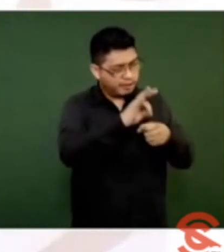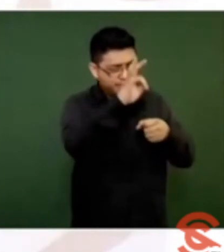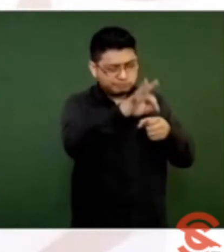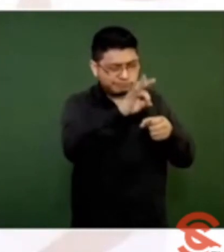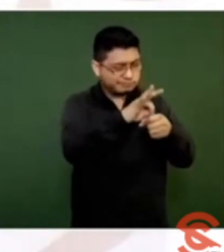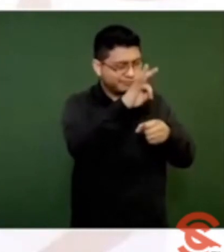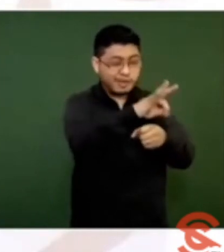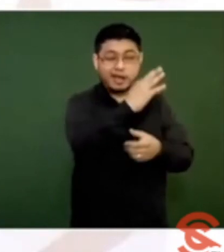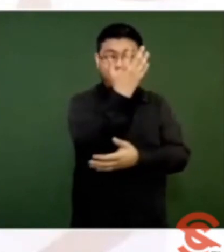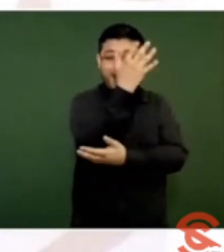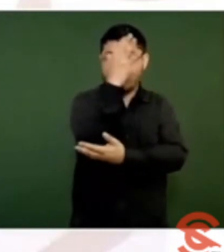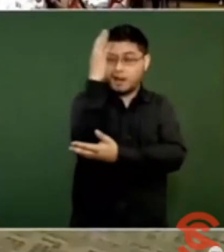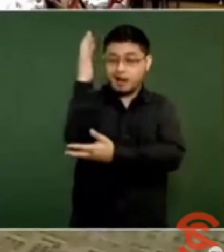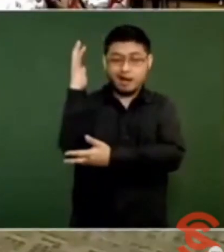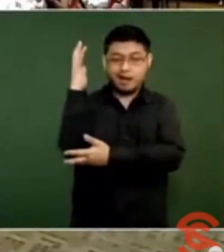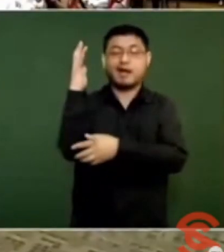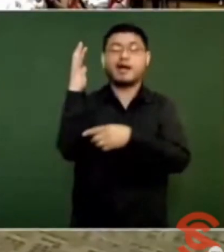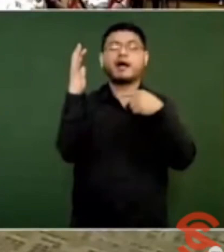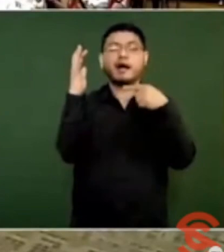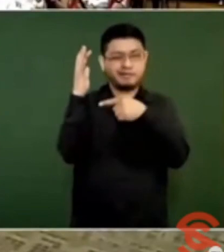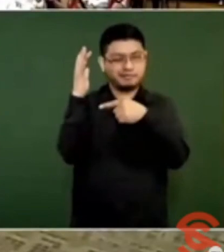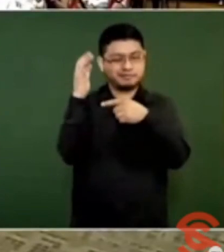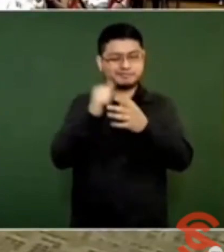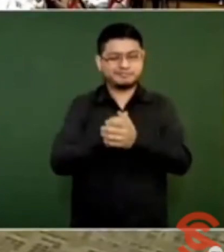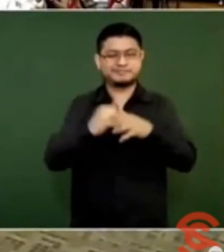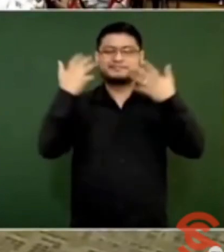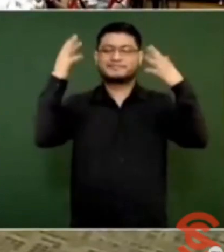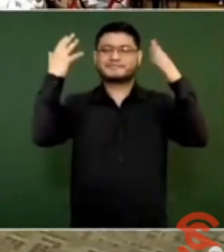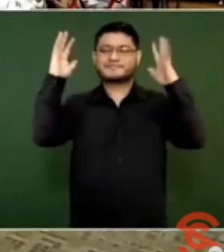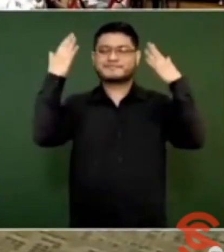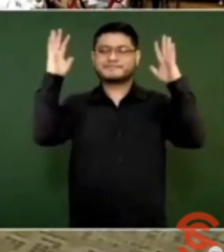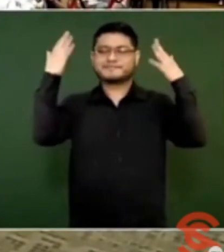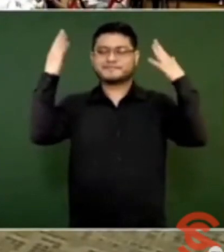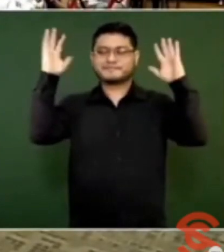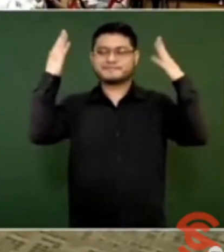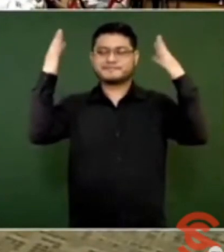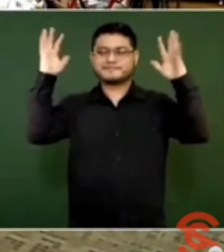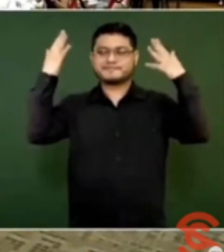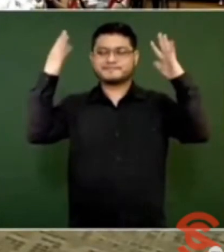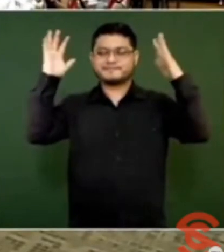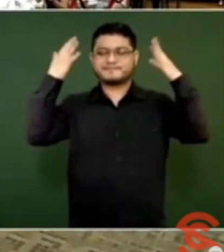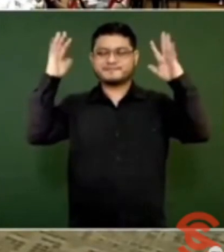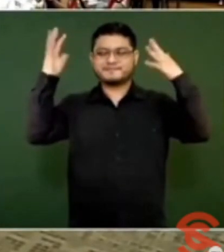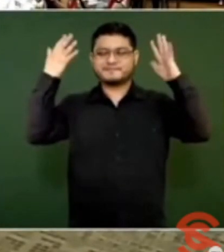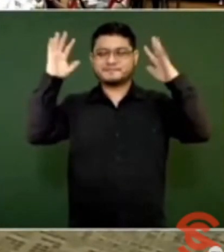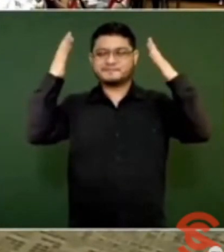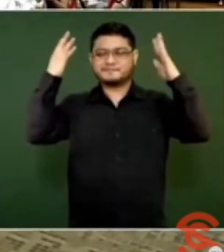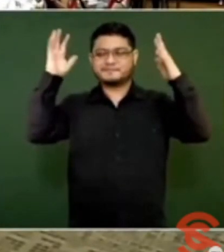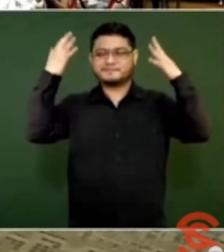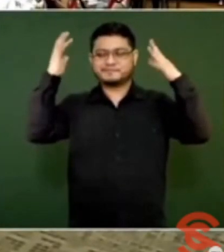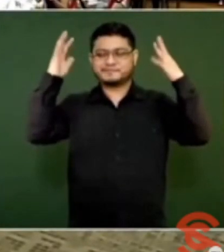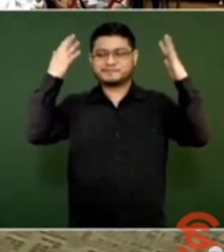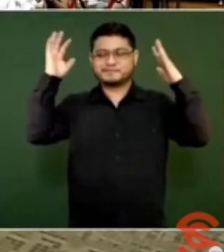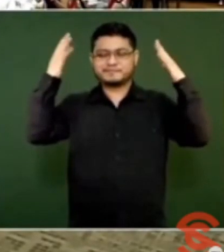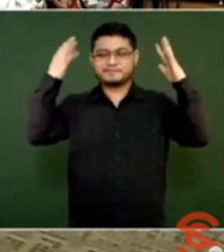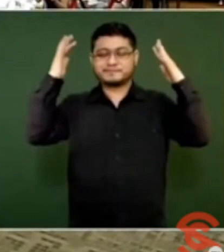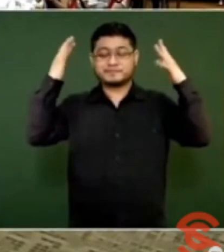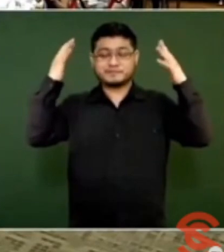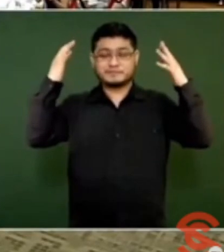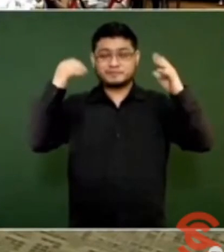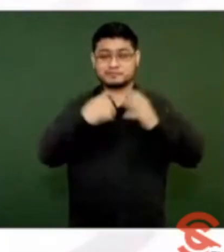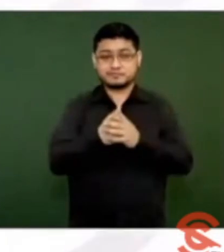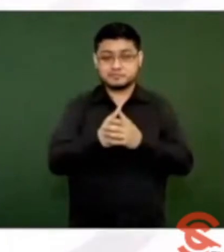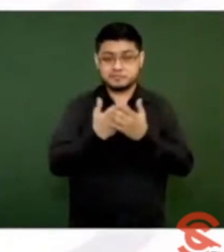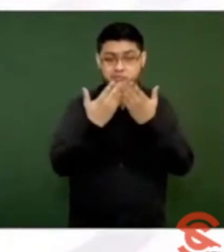en ningún país un programa